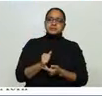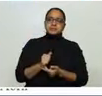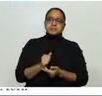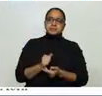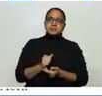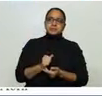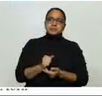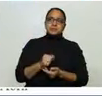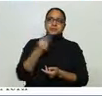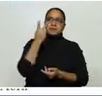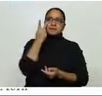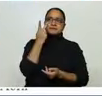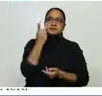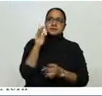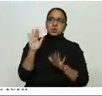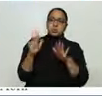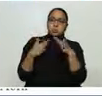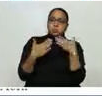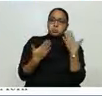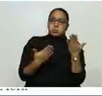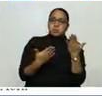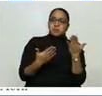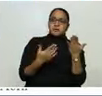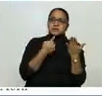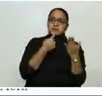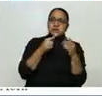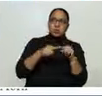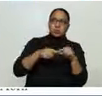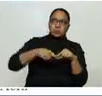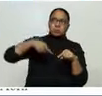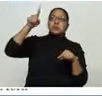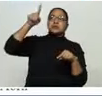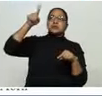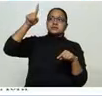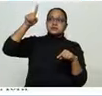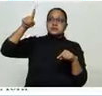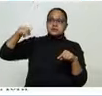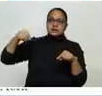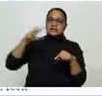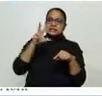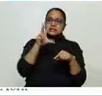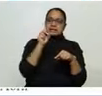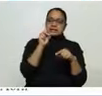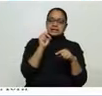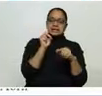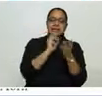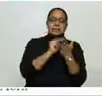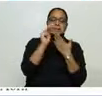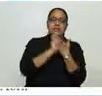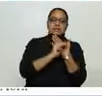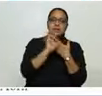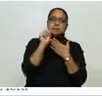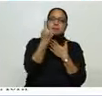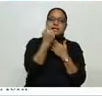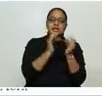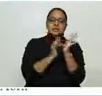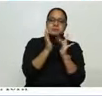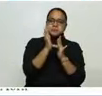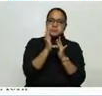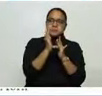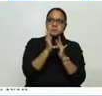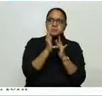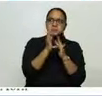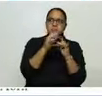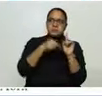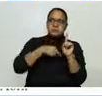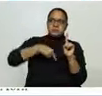quiera ver que teníamos un pico en el 30 de marzo, 1 de abril. En los primeros días de abril, cómo